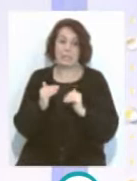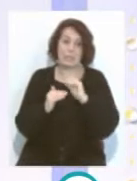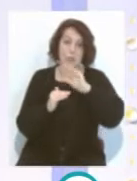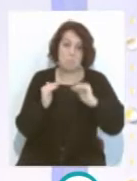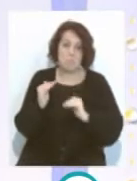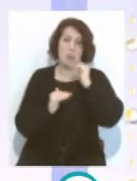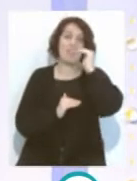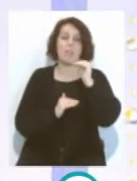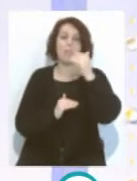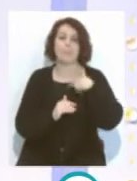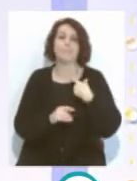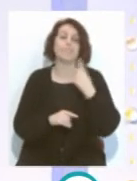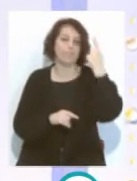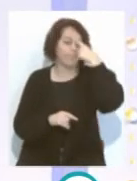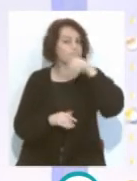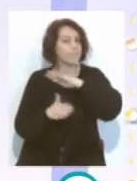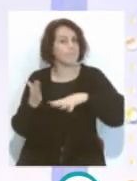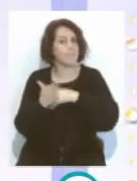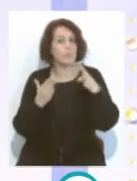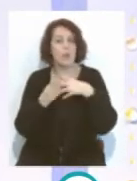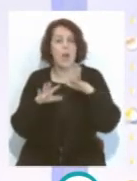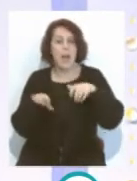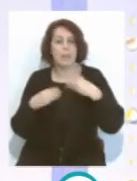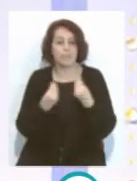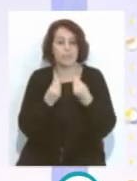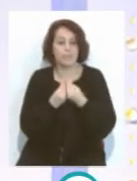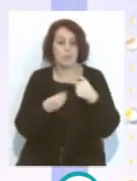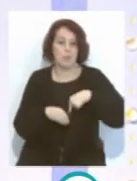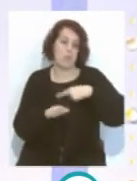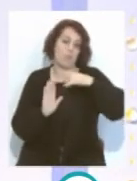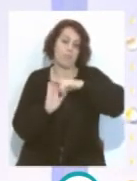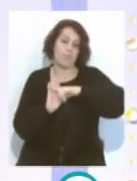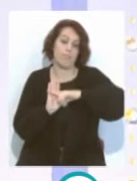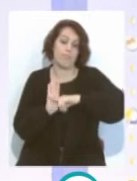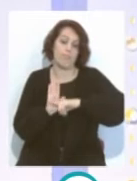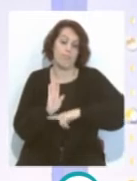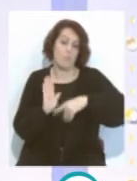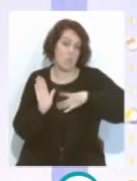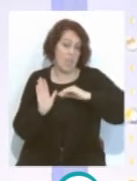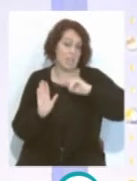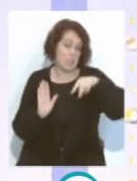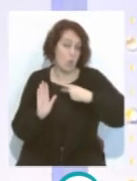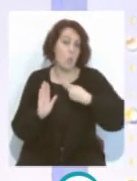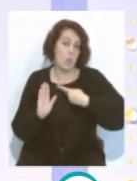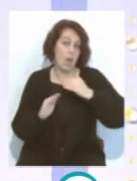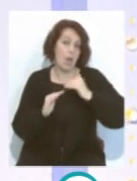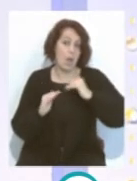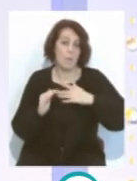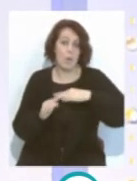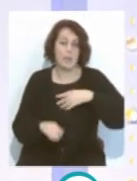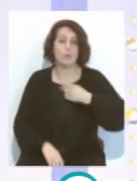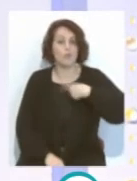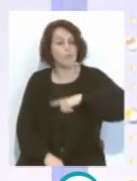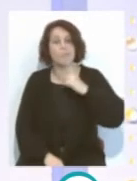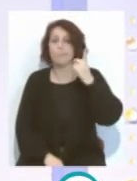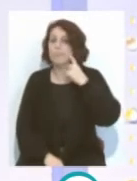Era previsible que con el calendario que tenía el Cádiz se pudiera acercar a estos puestos de descenso a segunda división. Pero, bueno, tenemos que